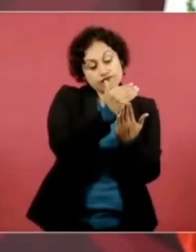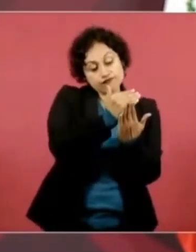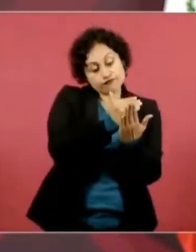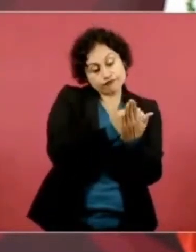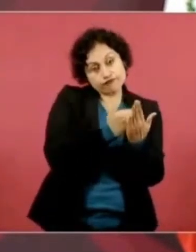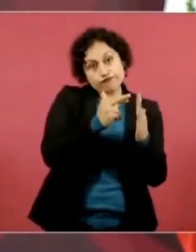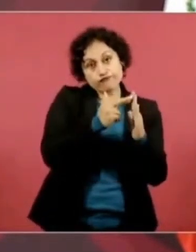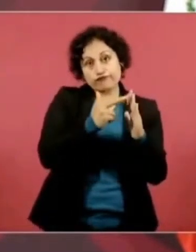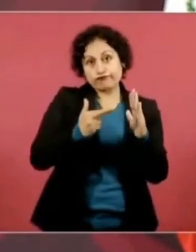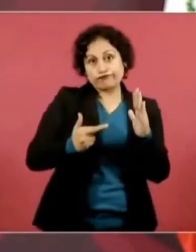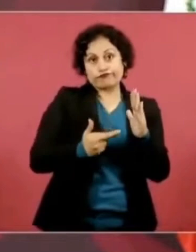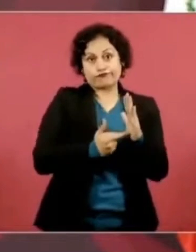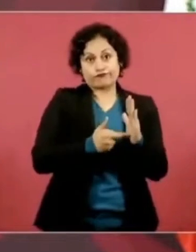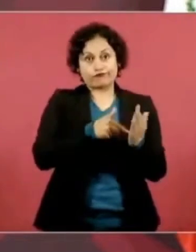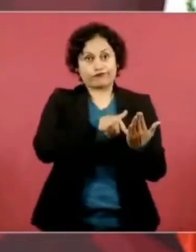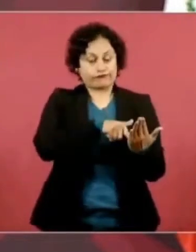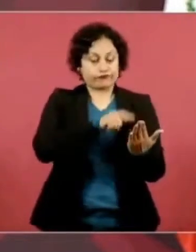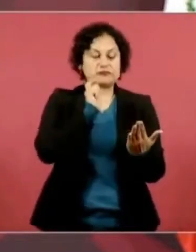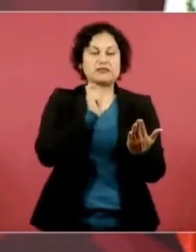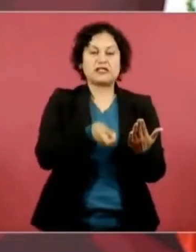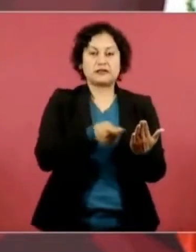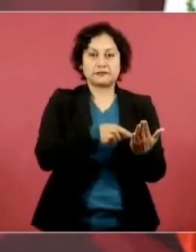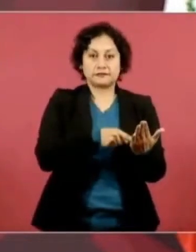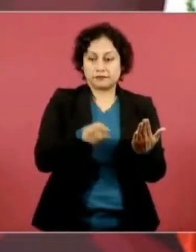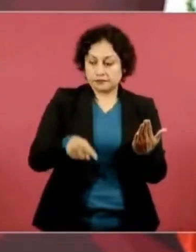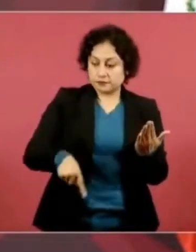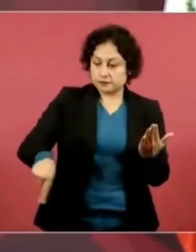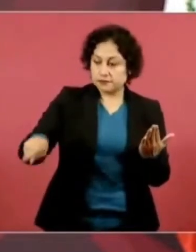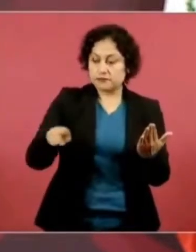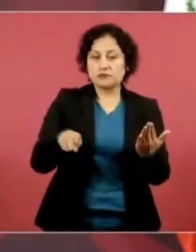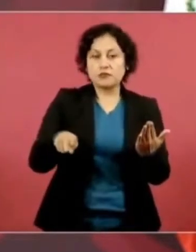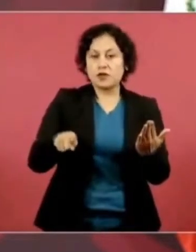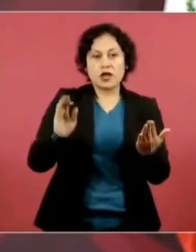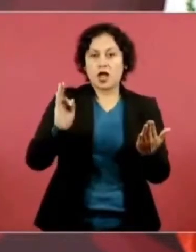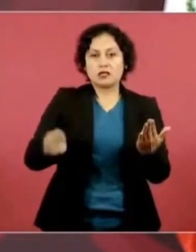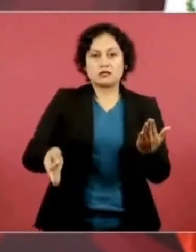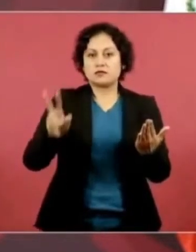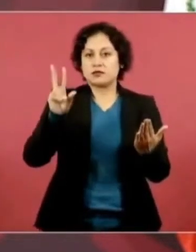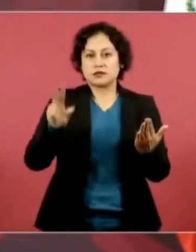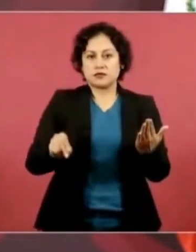porque no hay mayoría calificada,